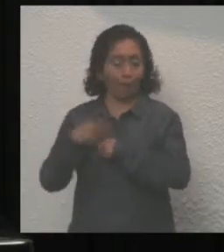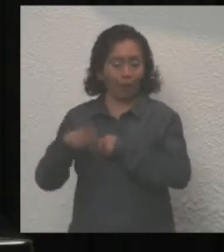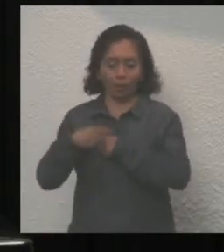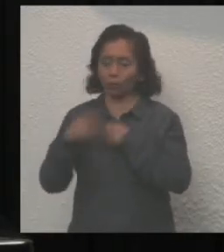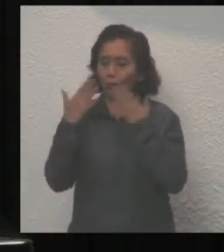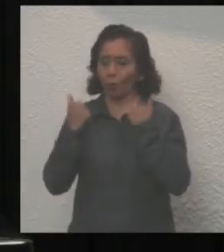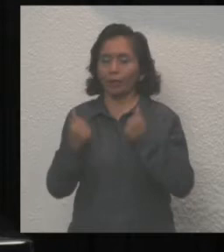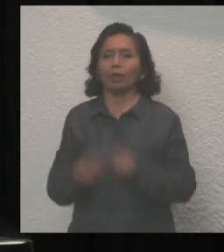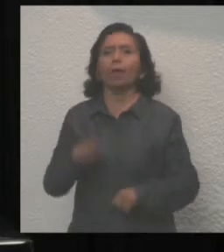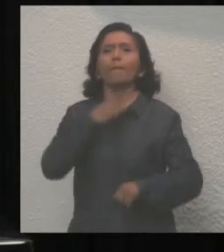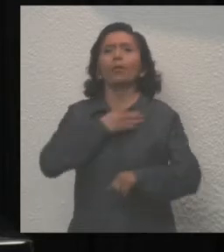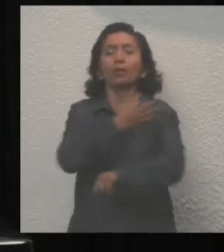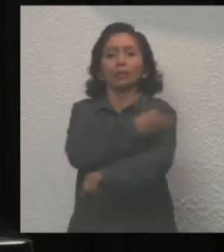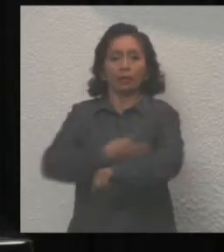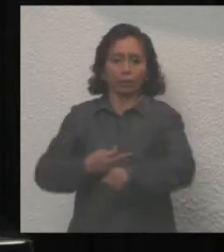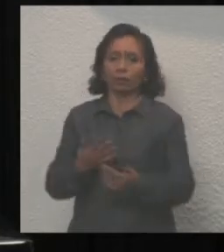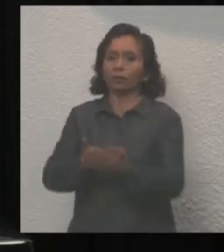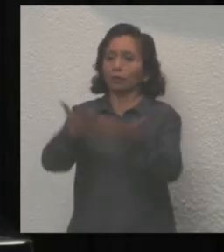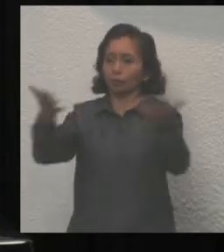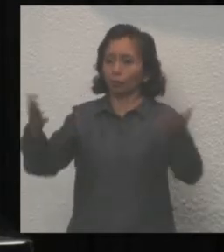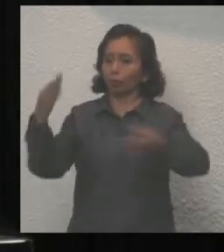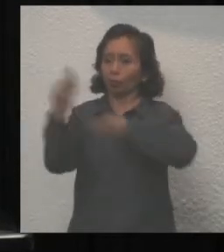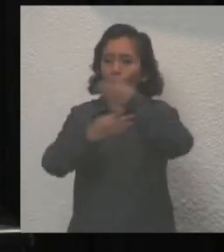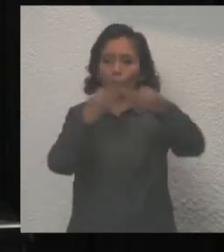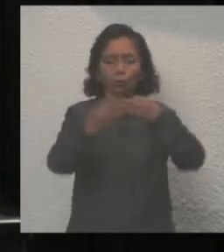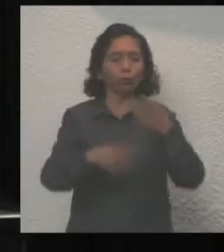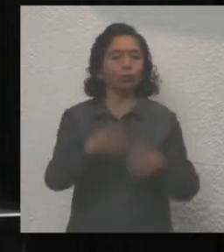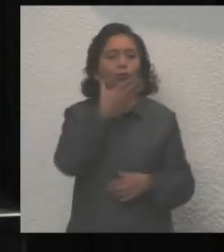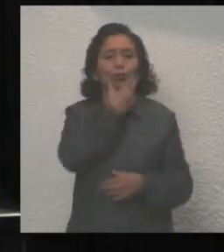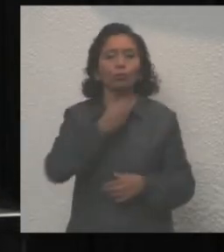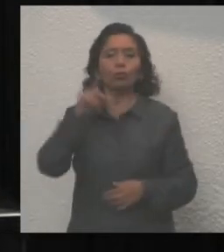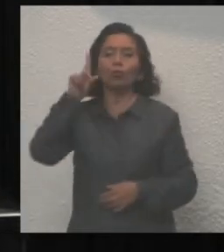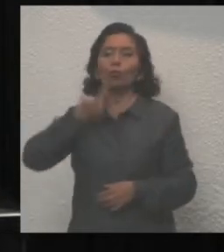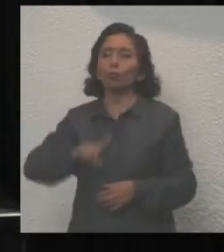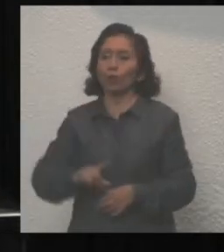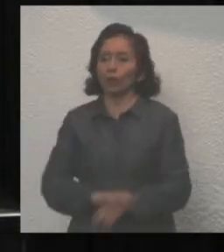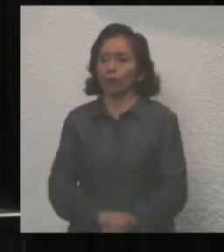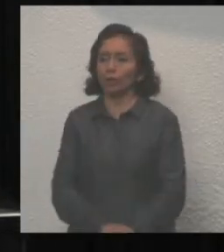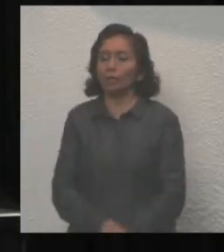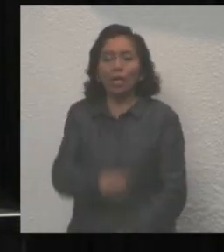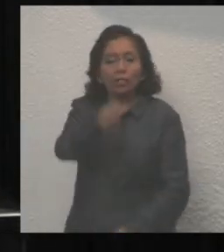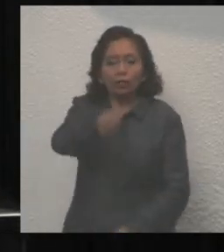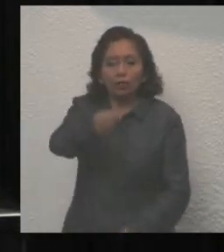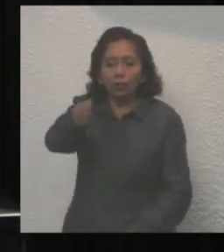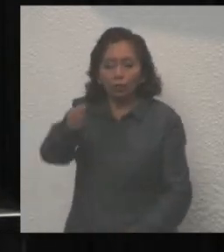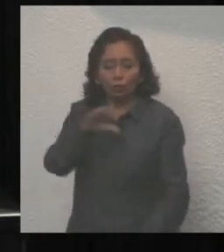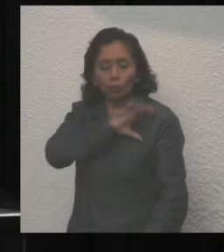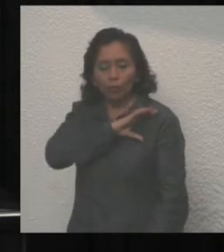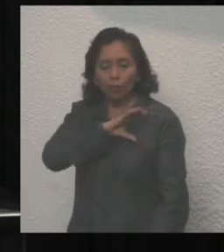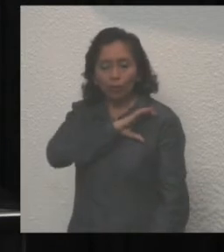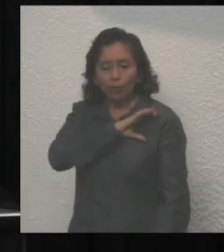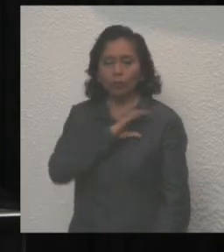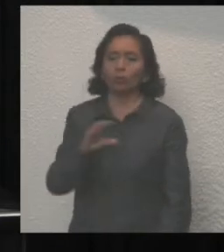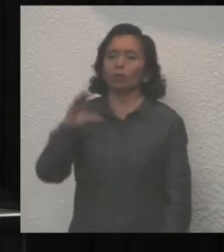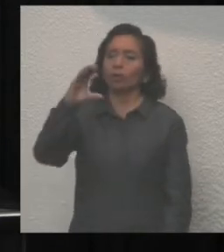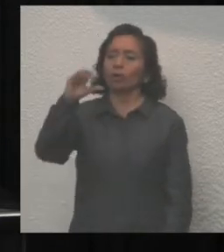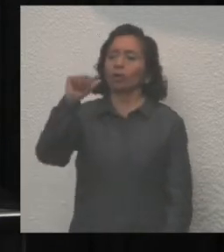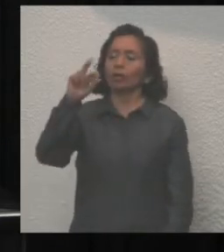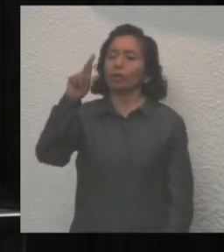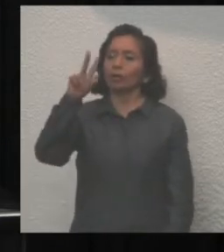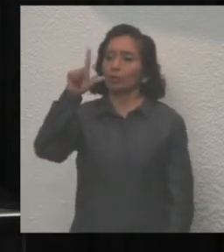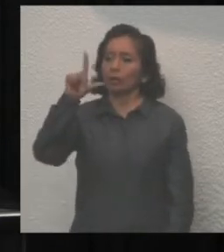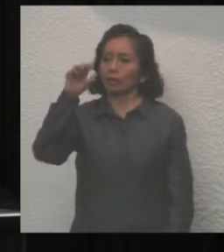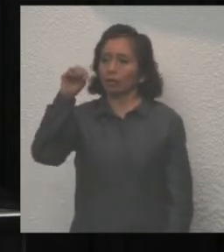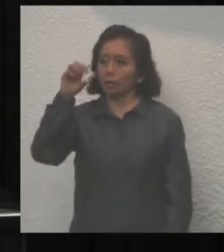Muy buenas tardes tengan todas y todos los presentes. Saludo con afecto al contador público Carlos